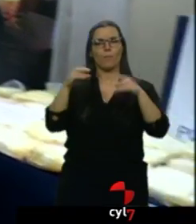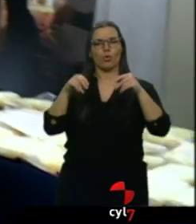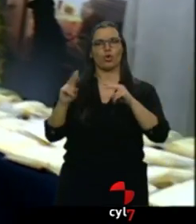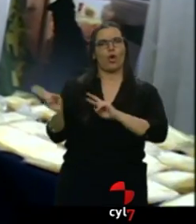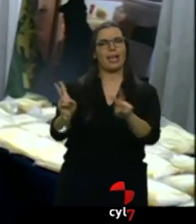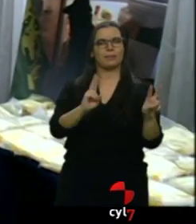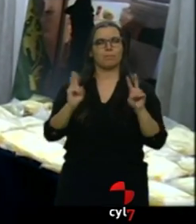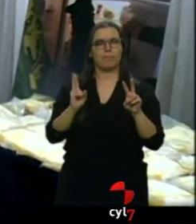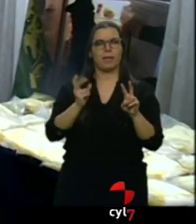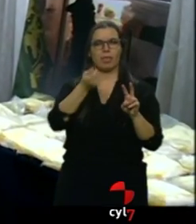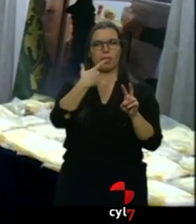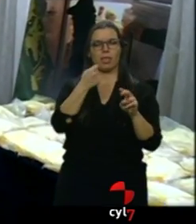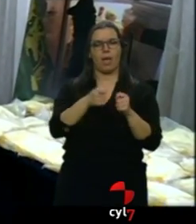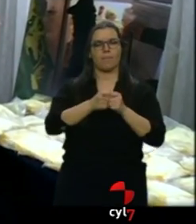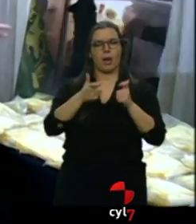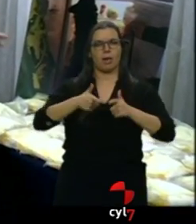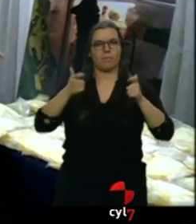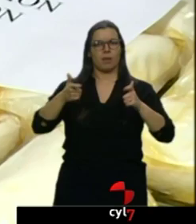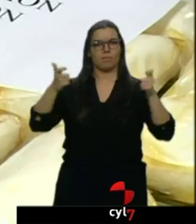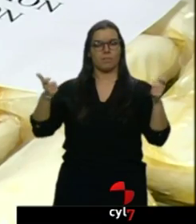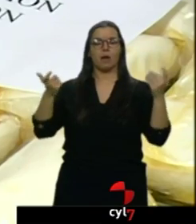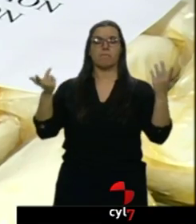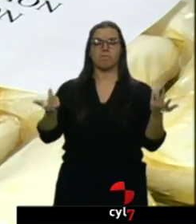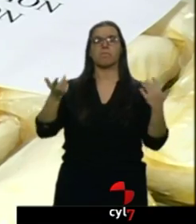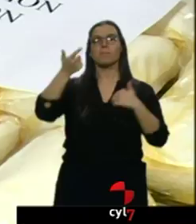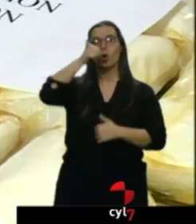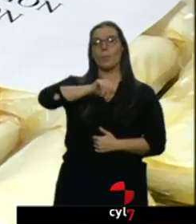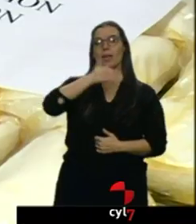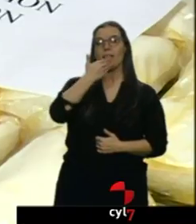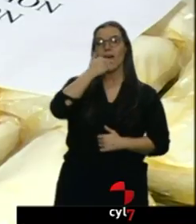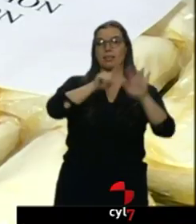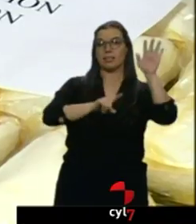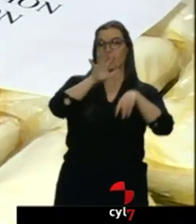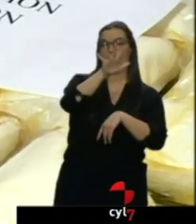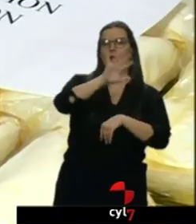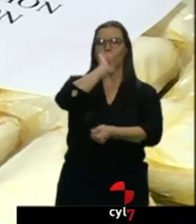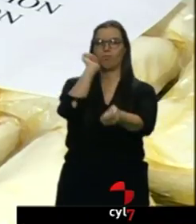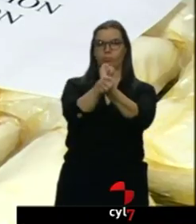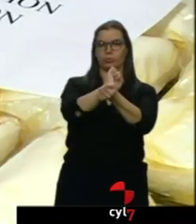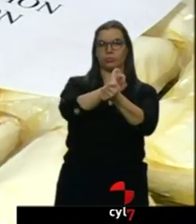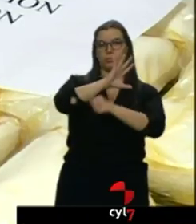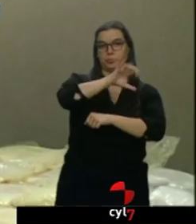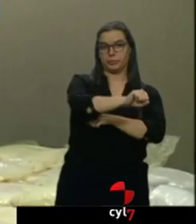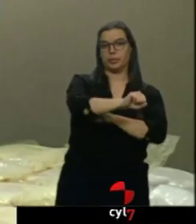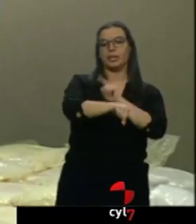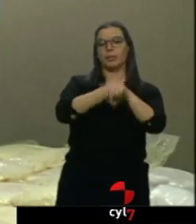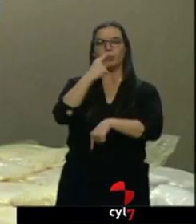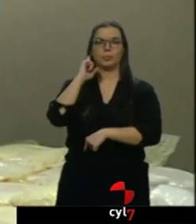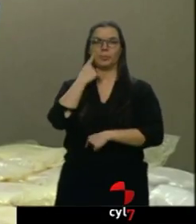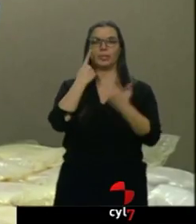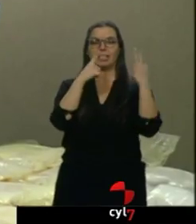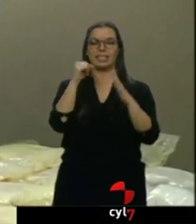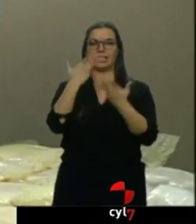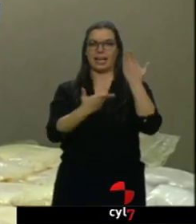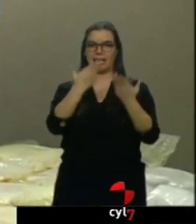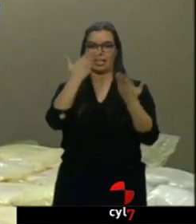trabajo tuvo como resultado la detención de un vecino de la ciudad de 65 años y la incautación de 60 kilos de Spitz. La Policía siguió